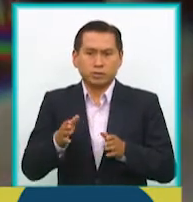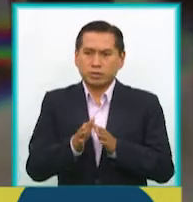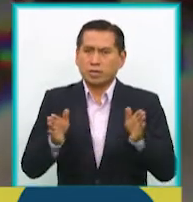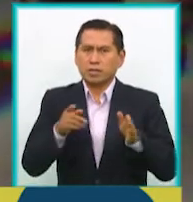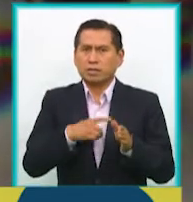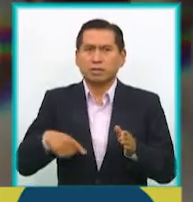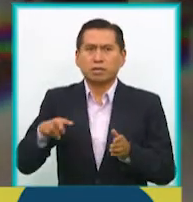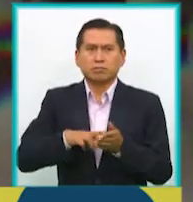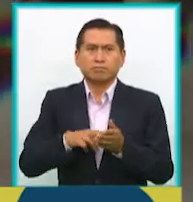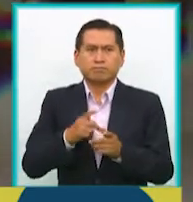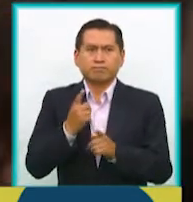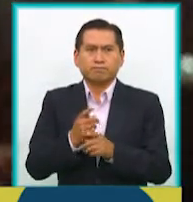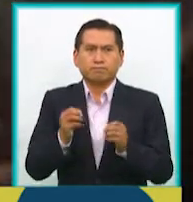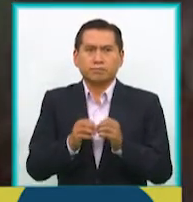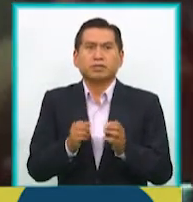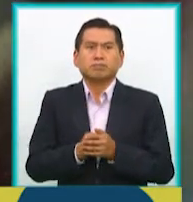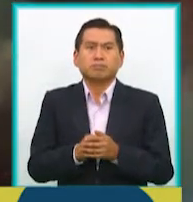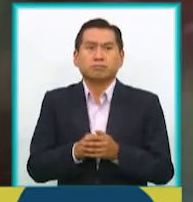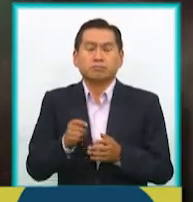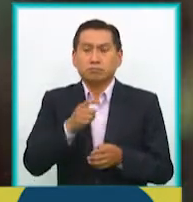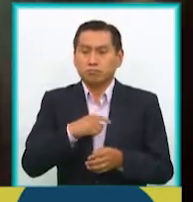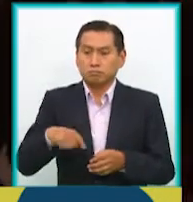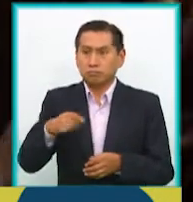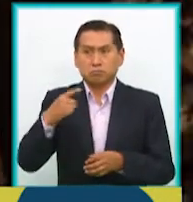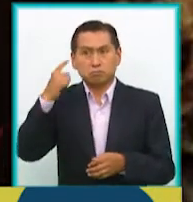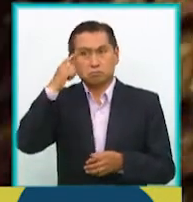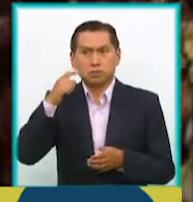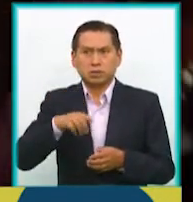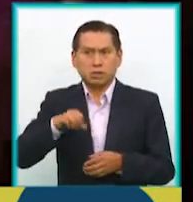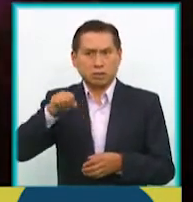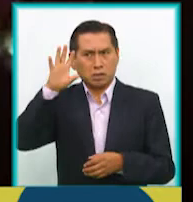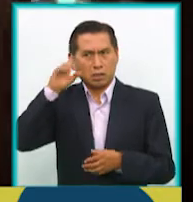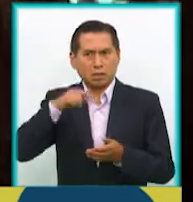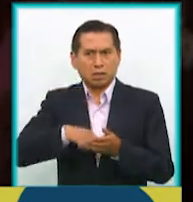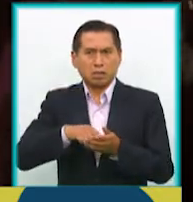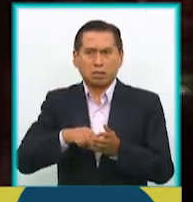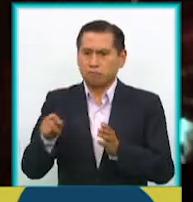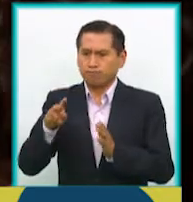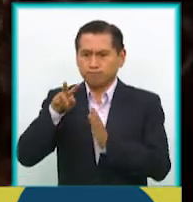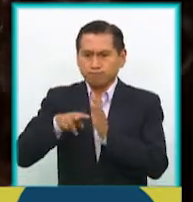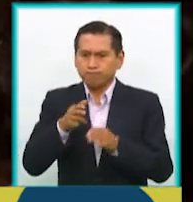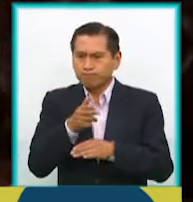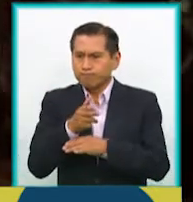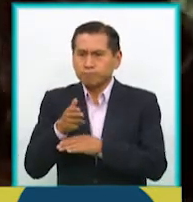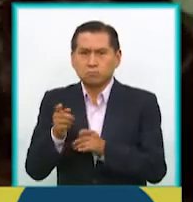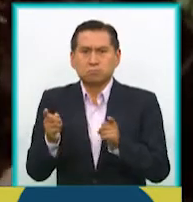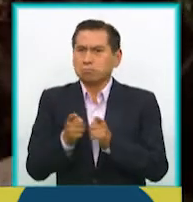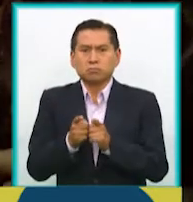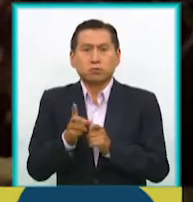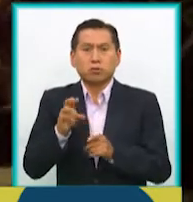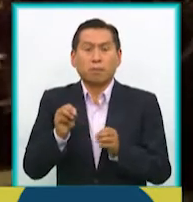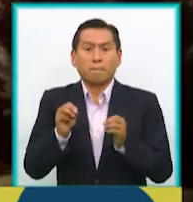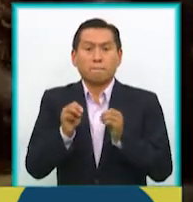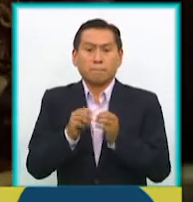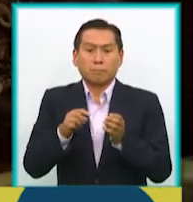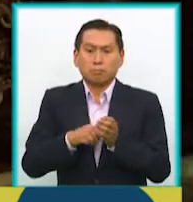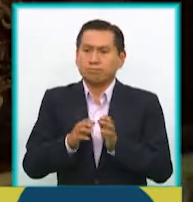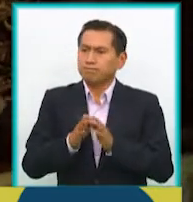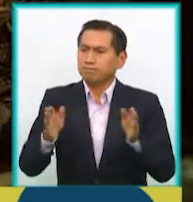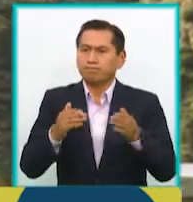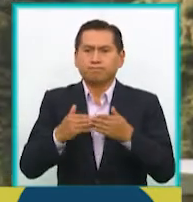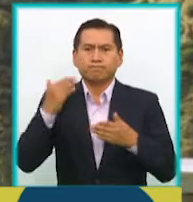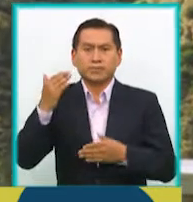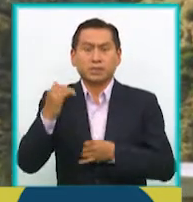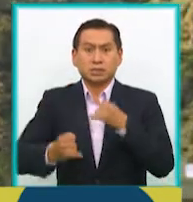mencionabas, no solo porque haya sido hecha en Tarija, digamos, sino que yo creo que atraviesa las fronteras, porque es una